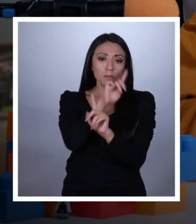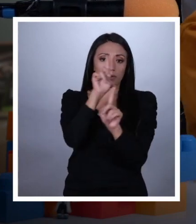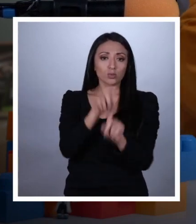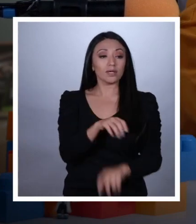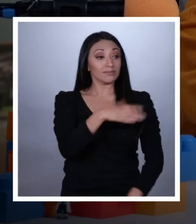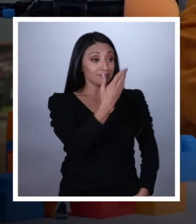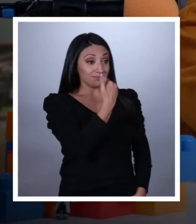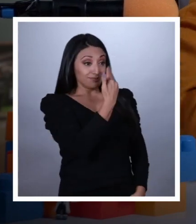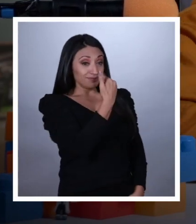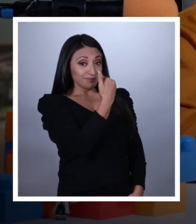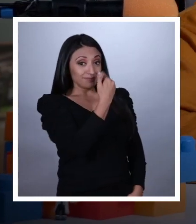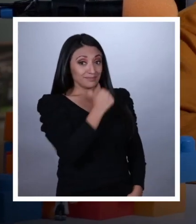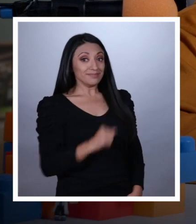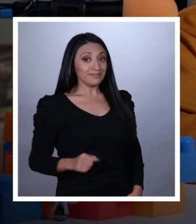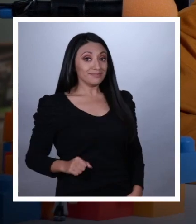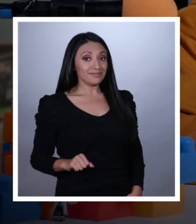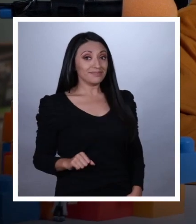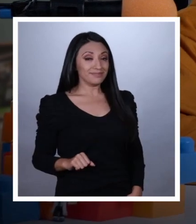ella misma.